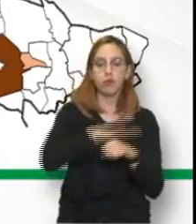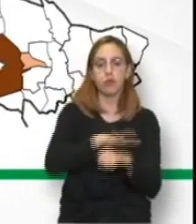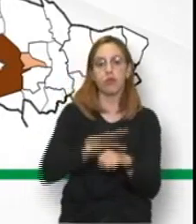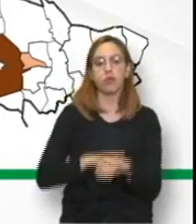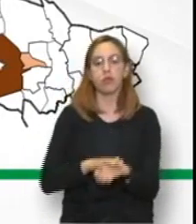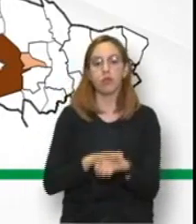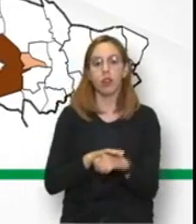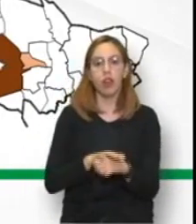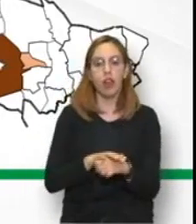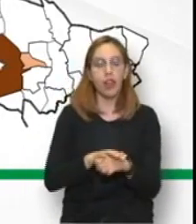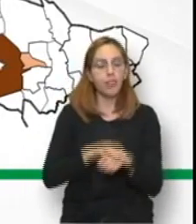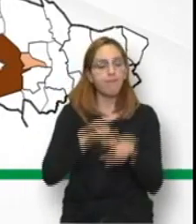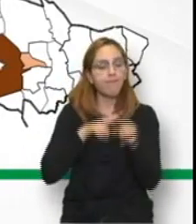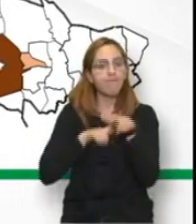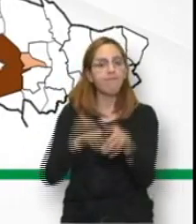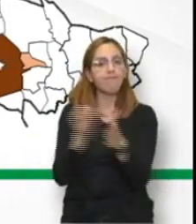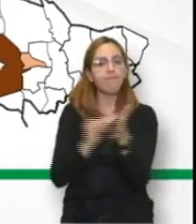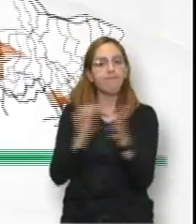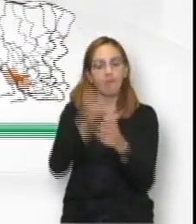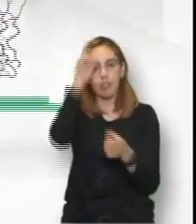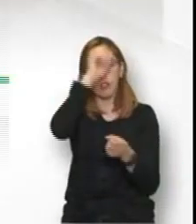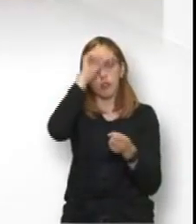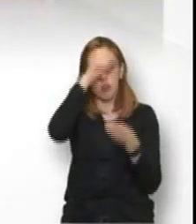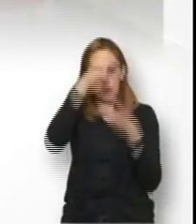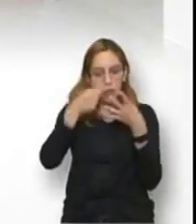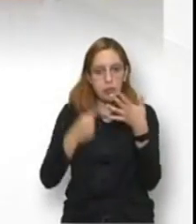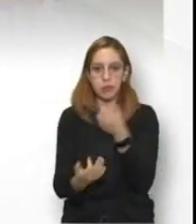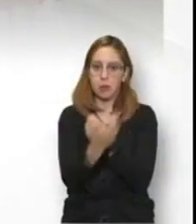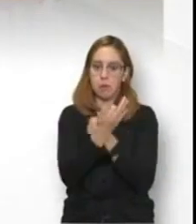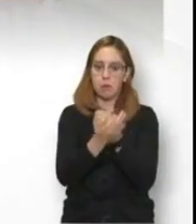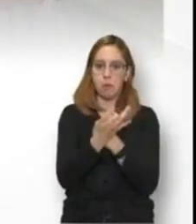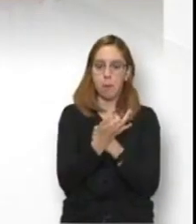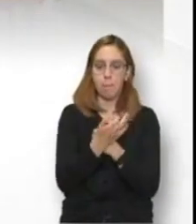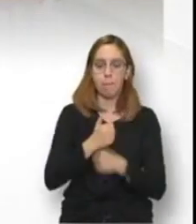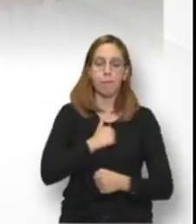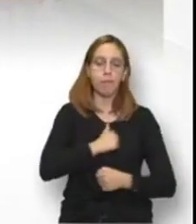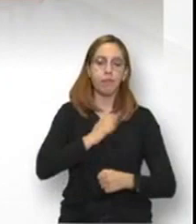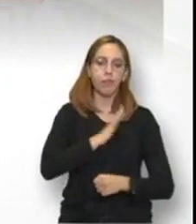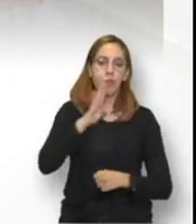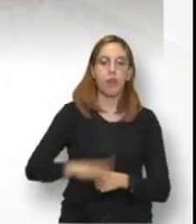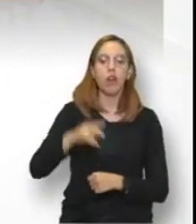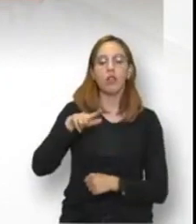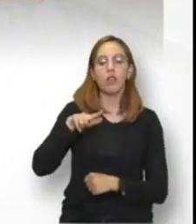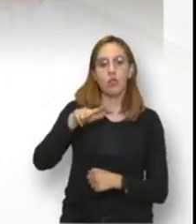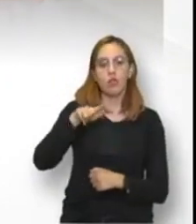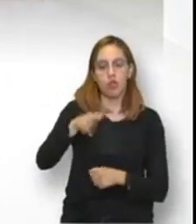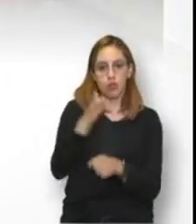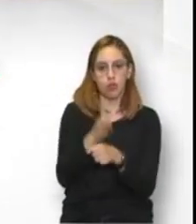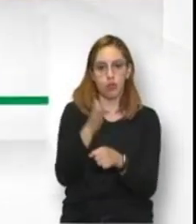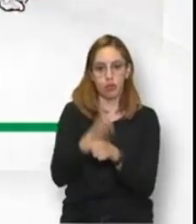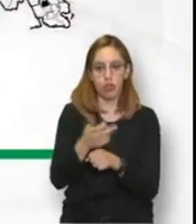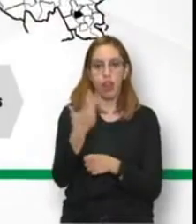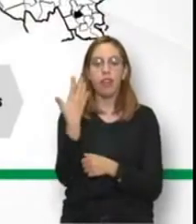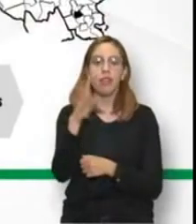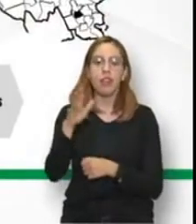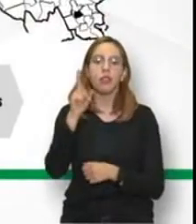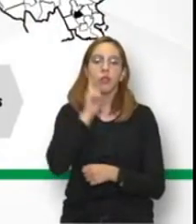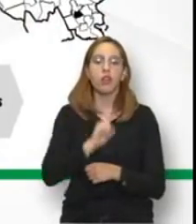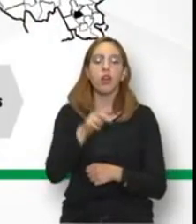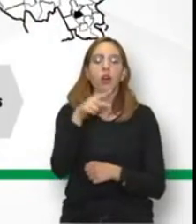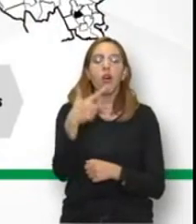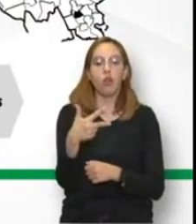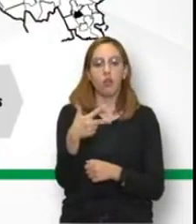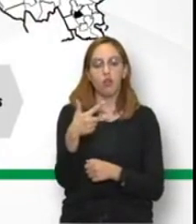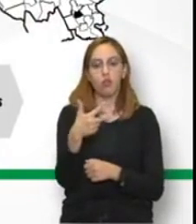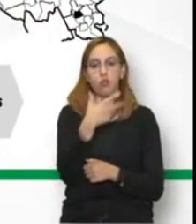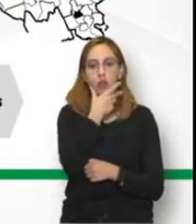las medidas preventivas y bueno de las lamentables defunciones que son 18 en esta ocasión 10 mujeres 8 hombres